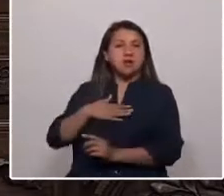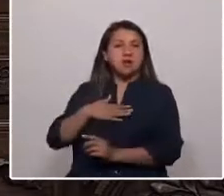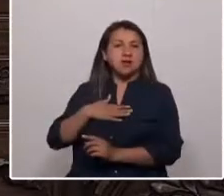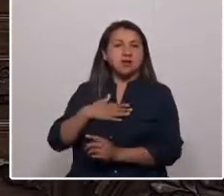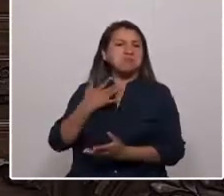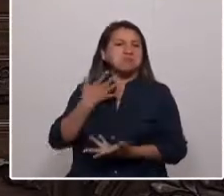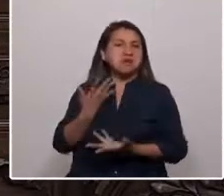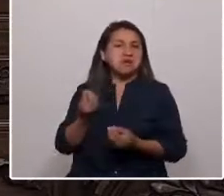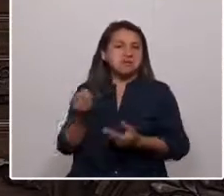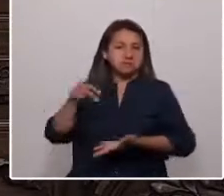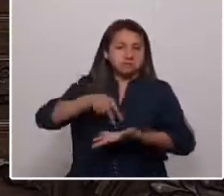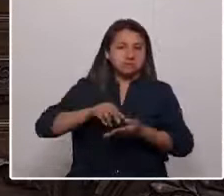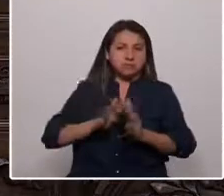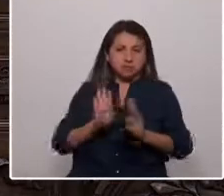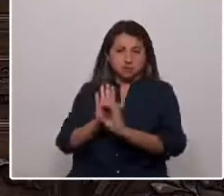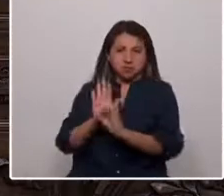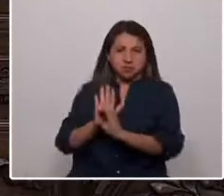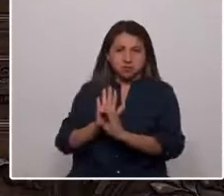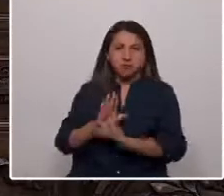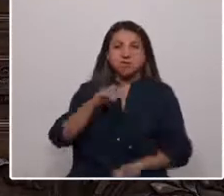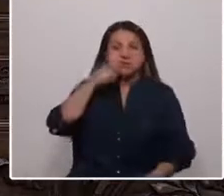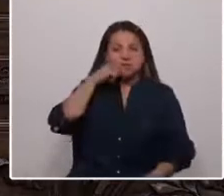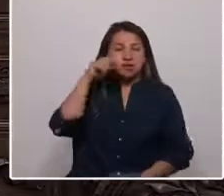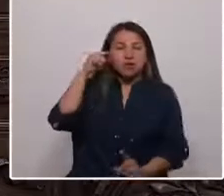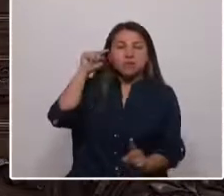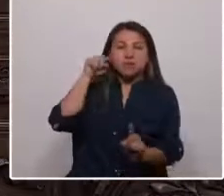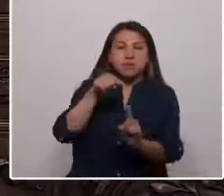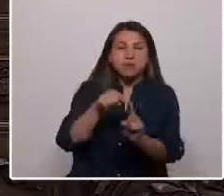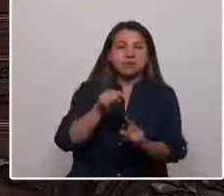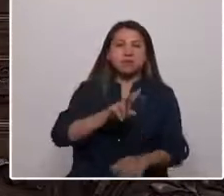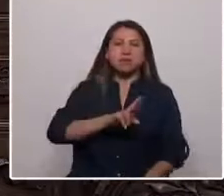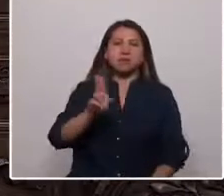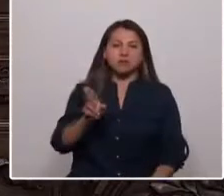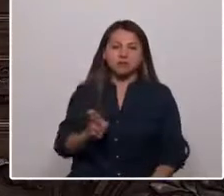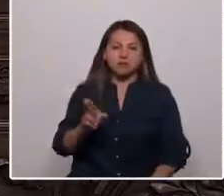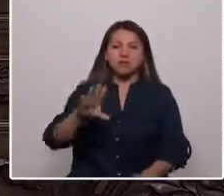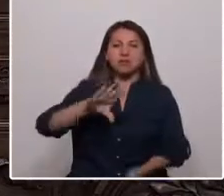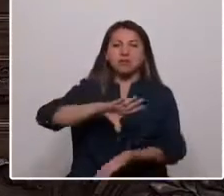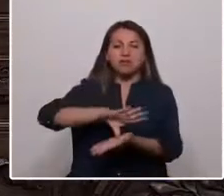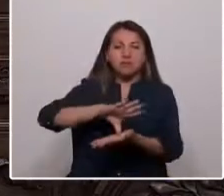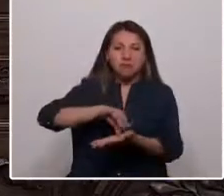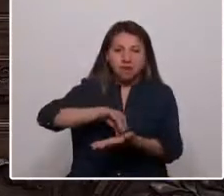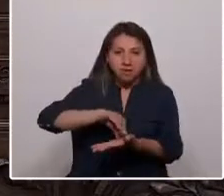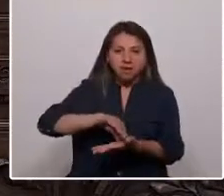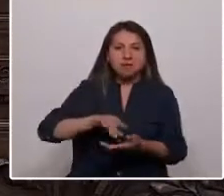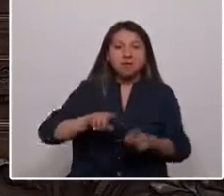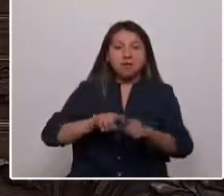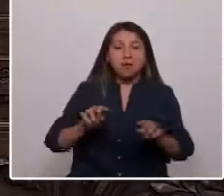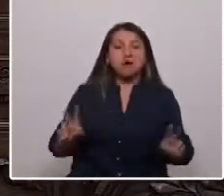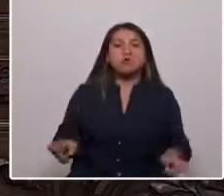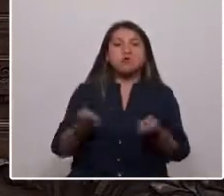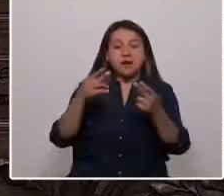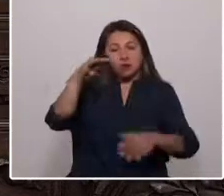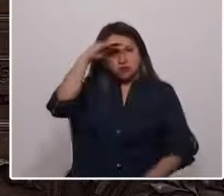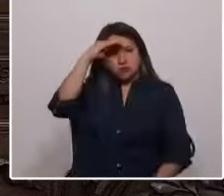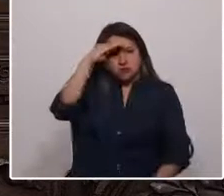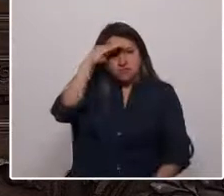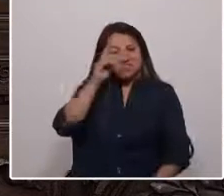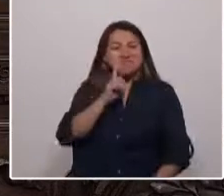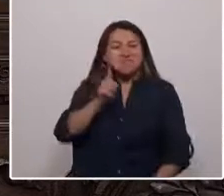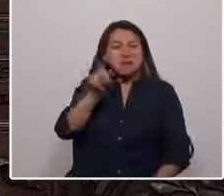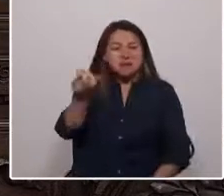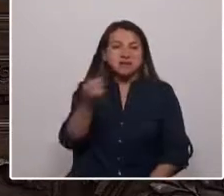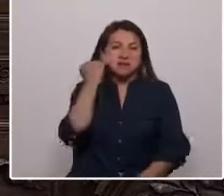convencionales. Se trata del destino de la República, de recuperar la legitimidad y confianza en las instituciones,